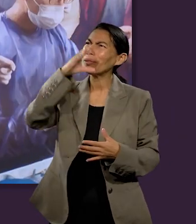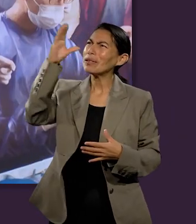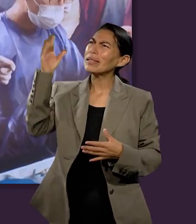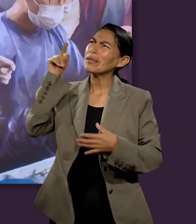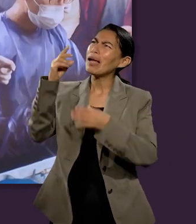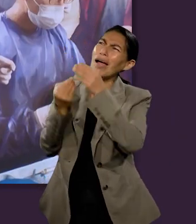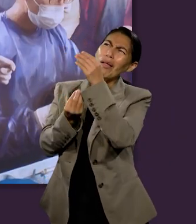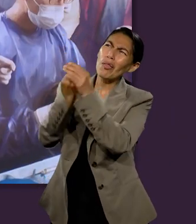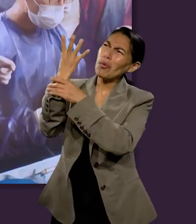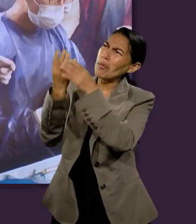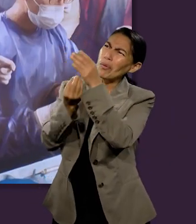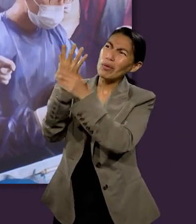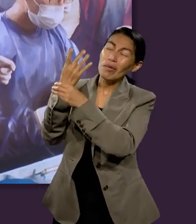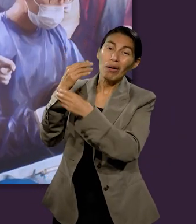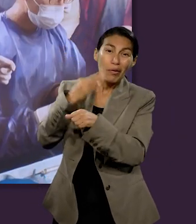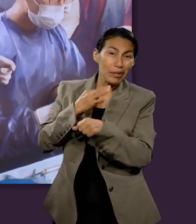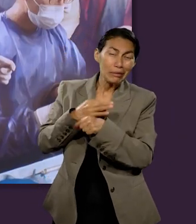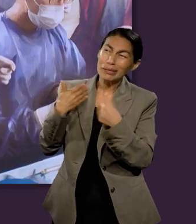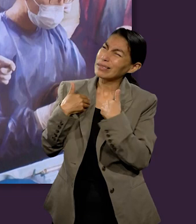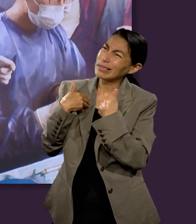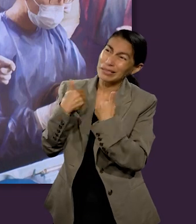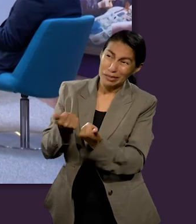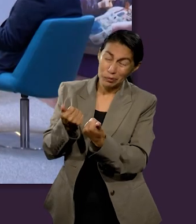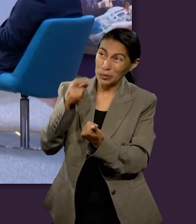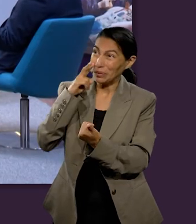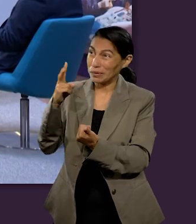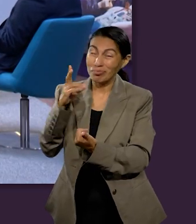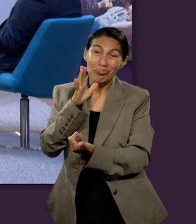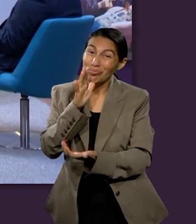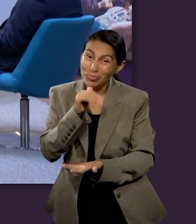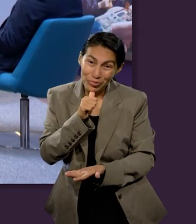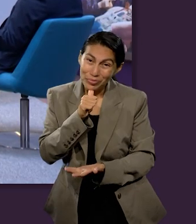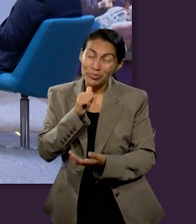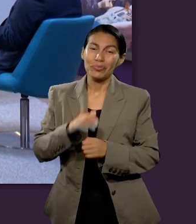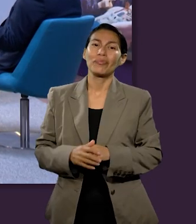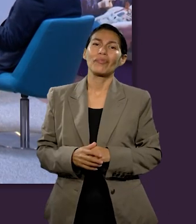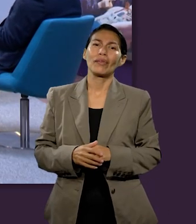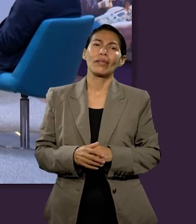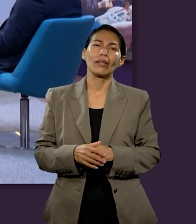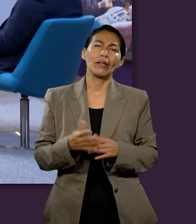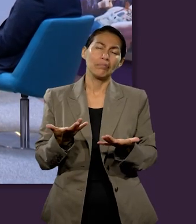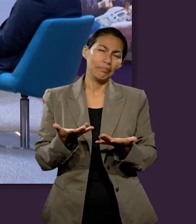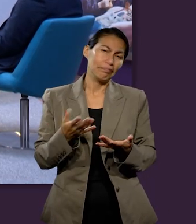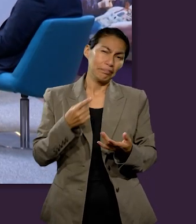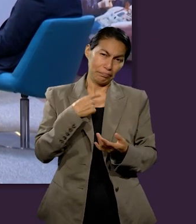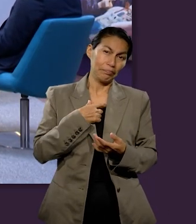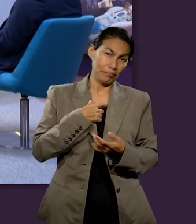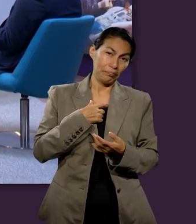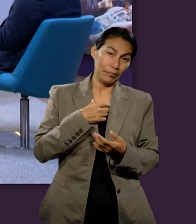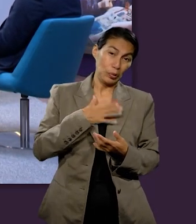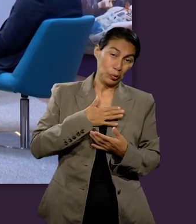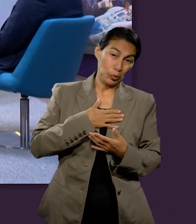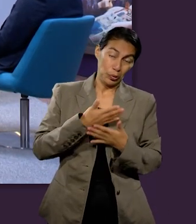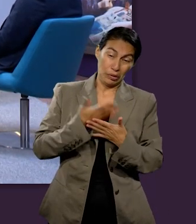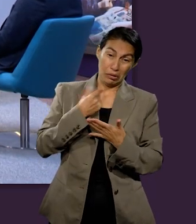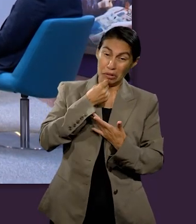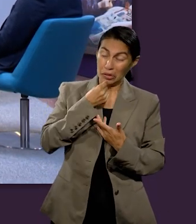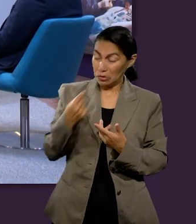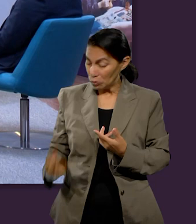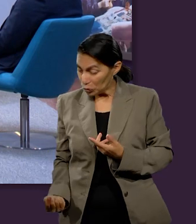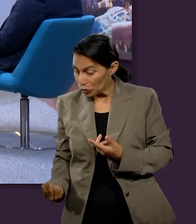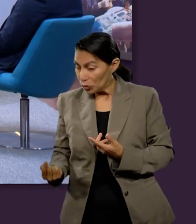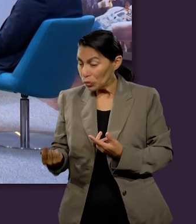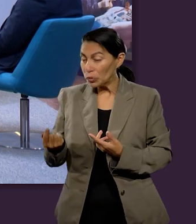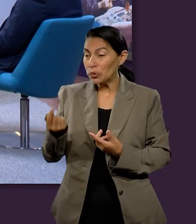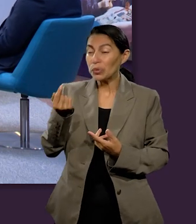accesibilidad a nuevas dimensiones que ahora no las podemos ver. Y